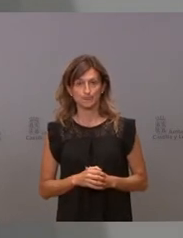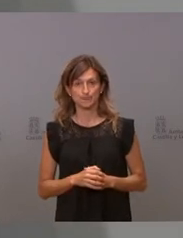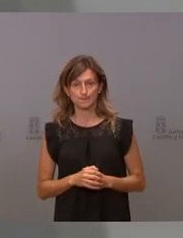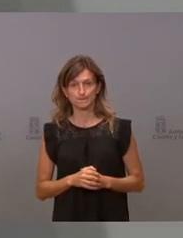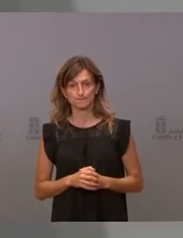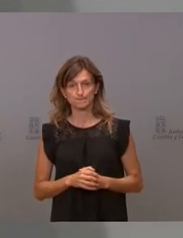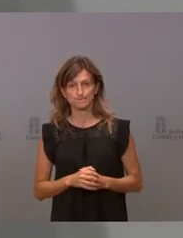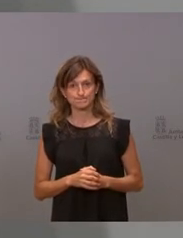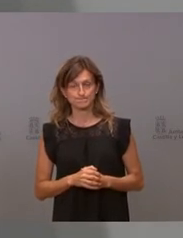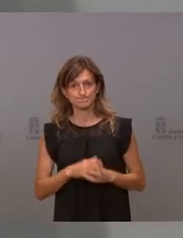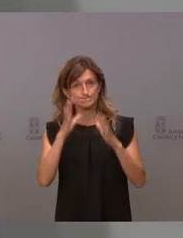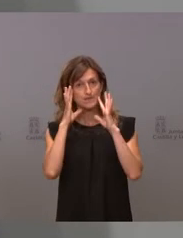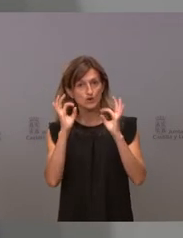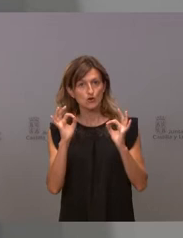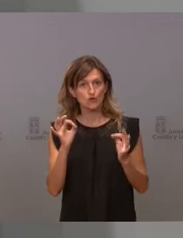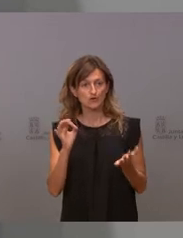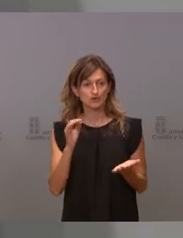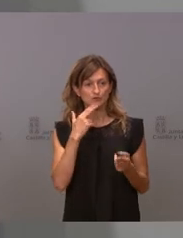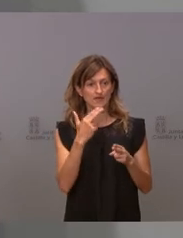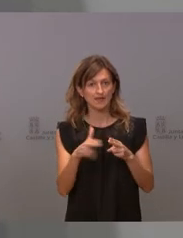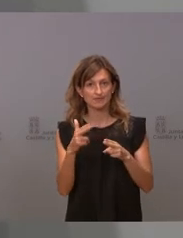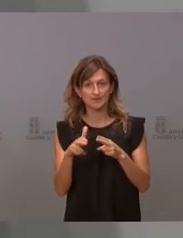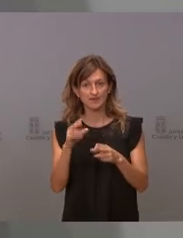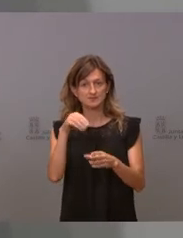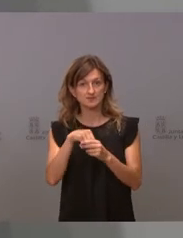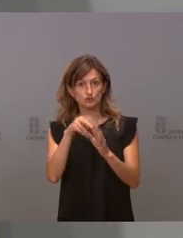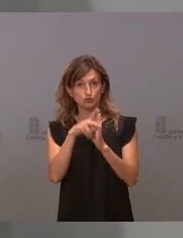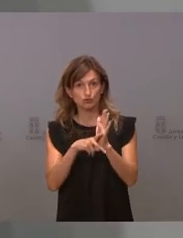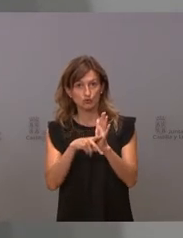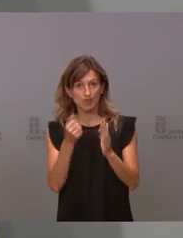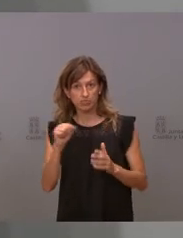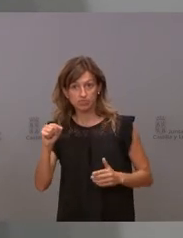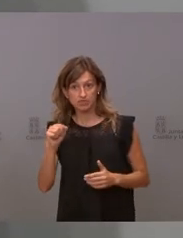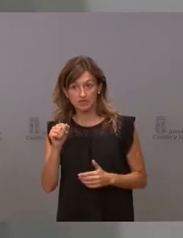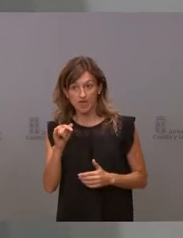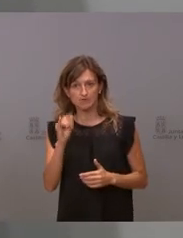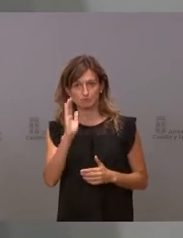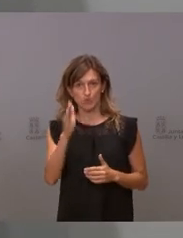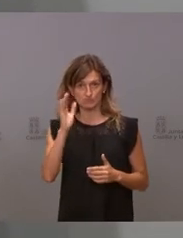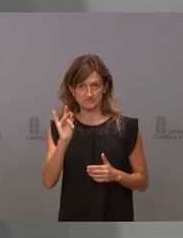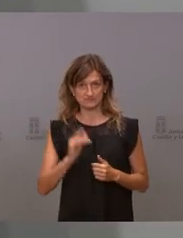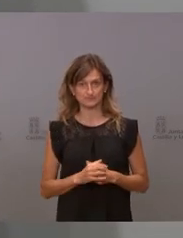Y, naturalmente, quien organiza actividades que no están dentro de la norma, pues será sancionado.